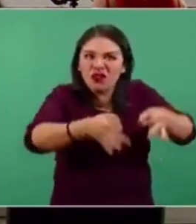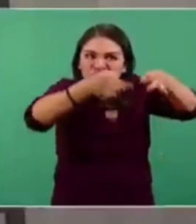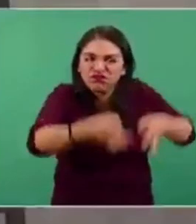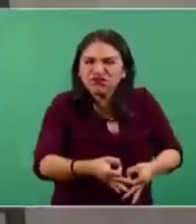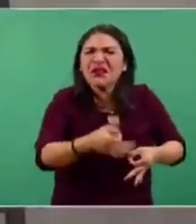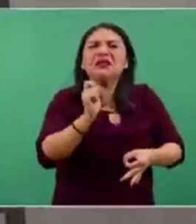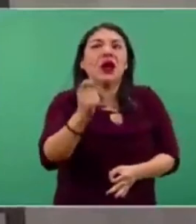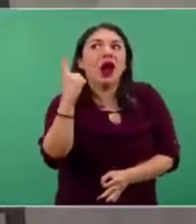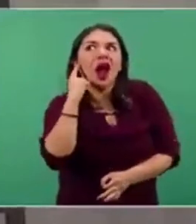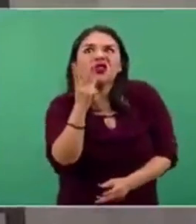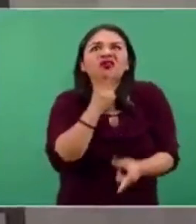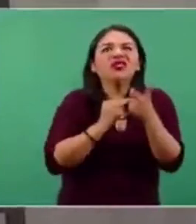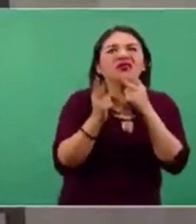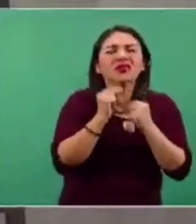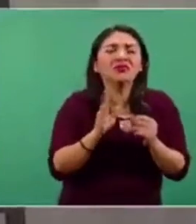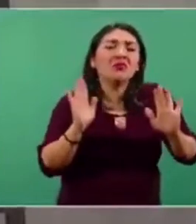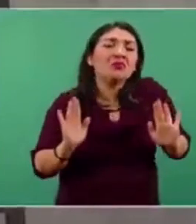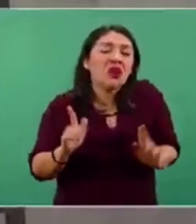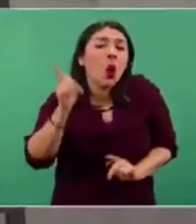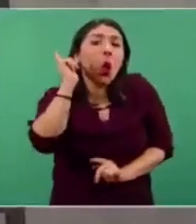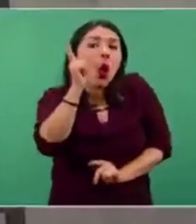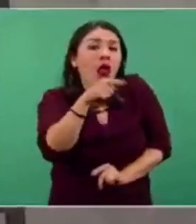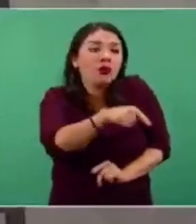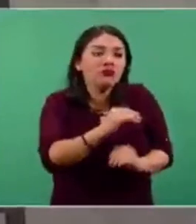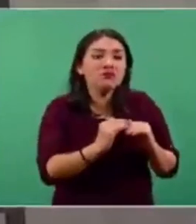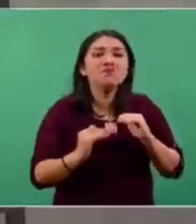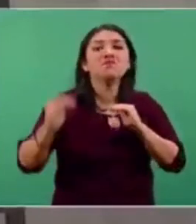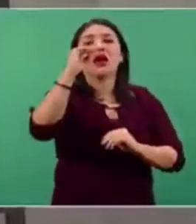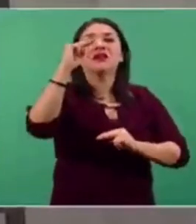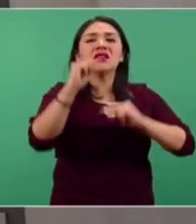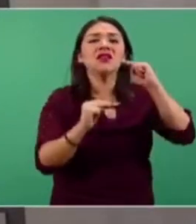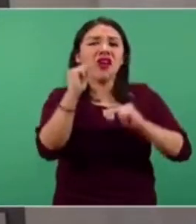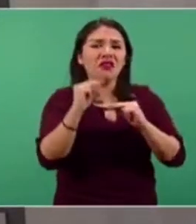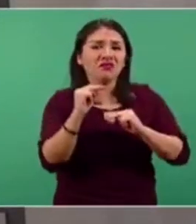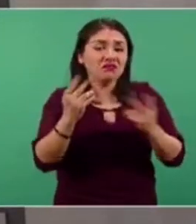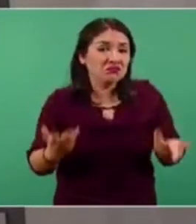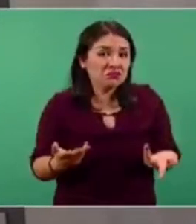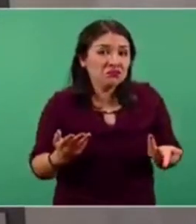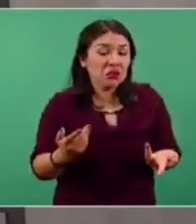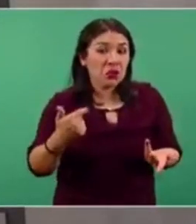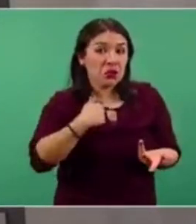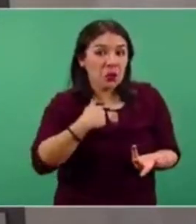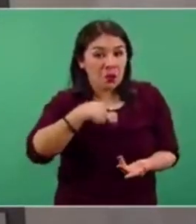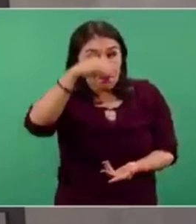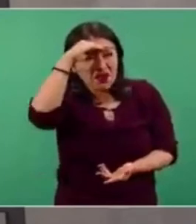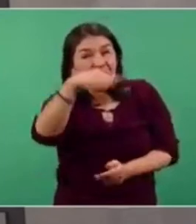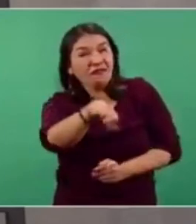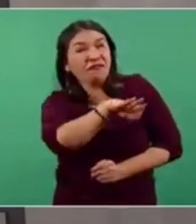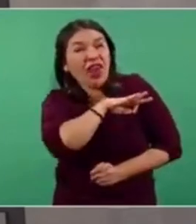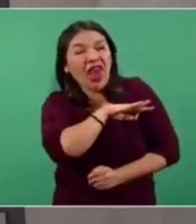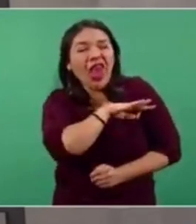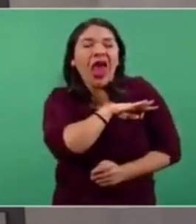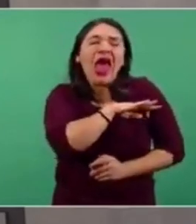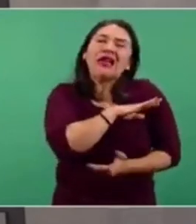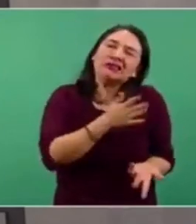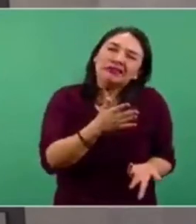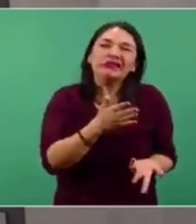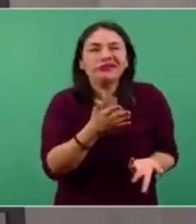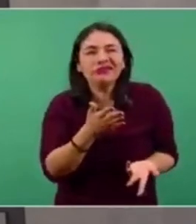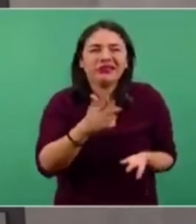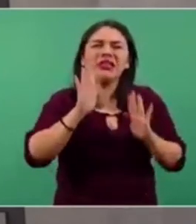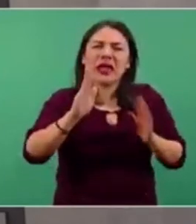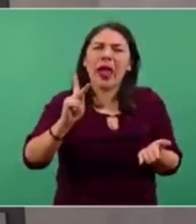rumores. Ojalá que en algún momento suban el nivel. No tengo demasiada esperanza a estas alturas. Hemos hecho muchos